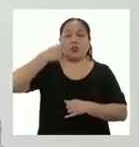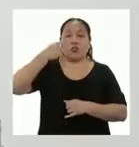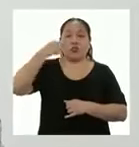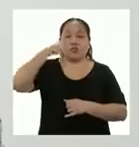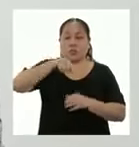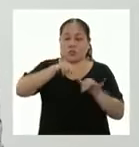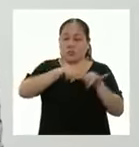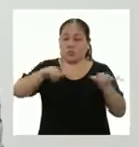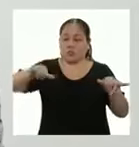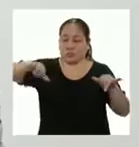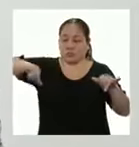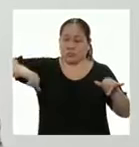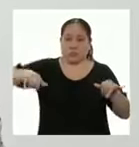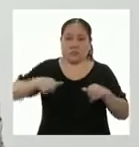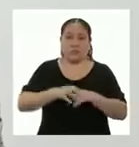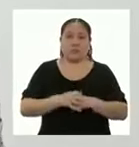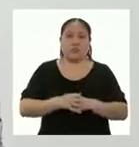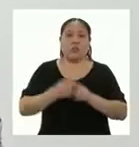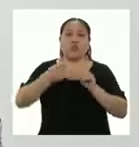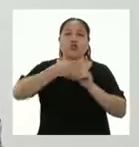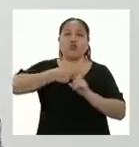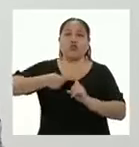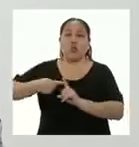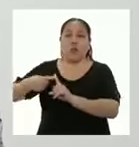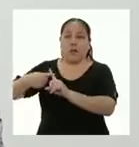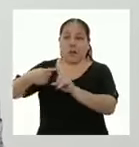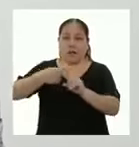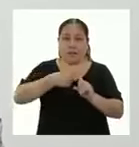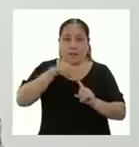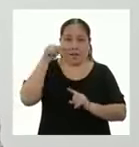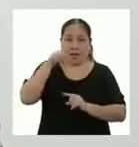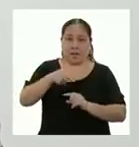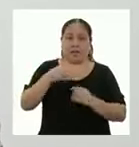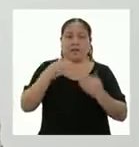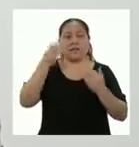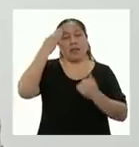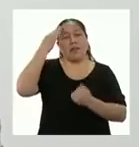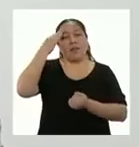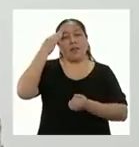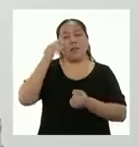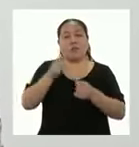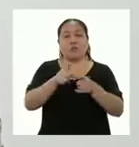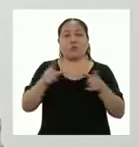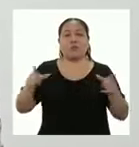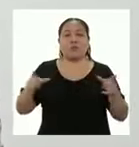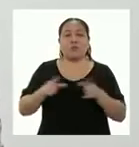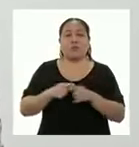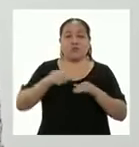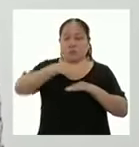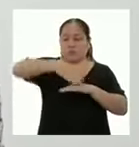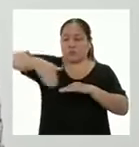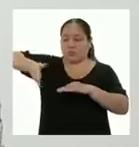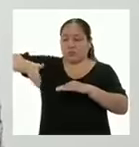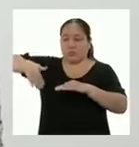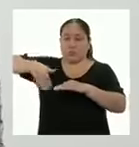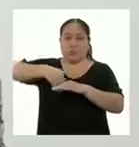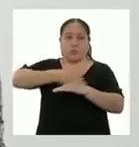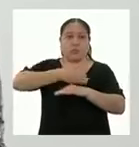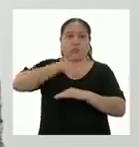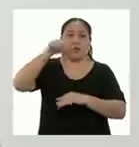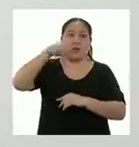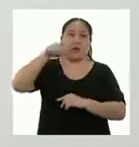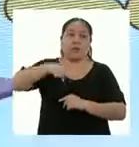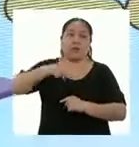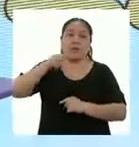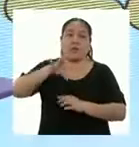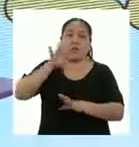de cada uno de los lados y sumarlos. Así obtenemos la longitud del contorno del terreno, es decir, el